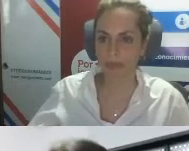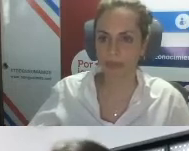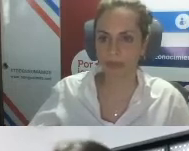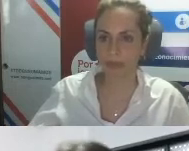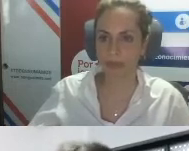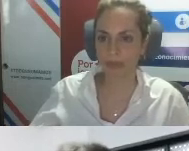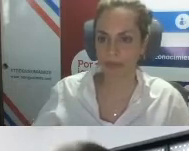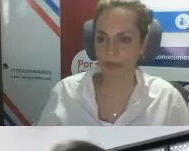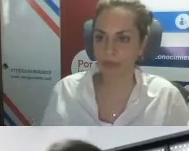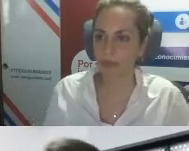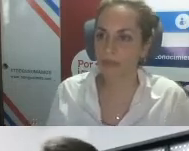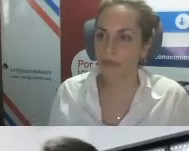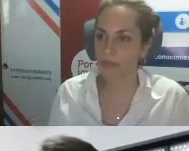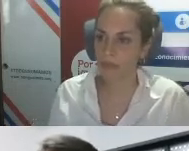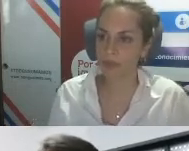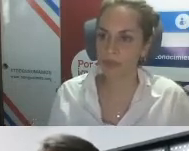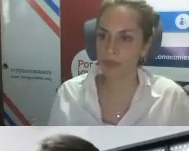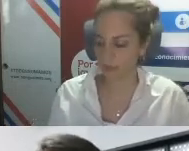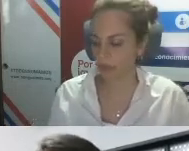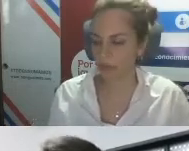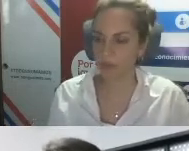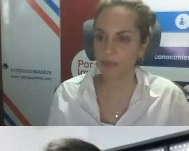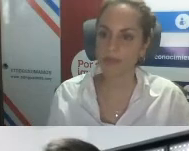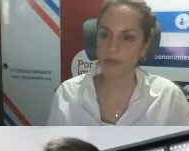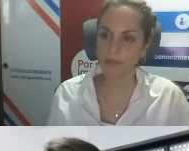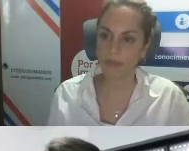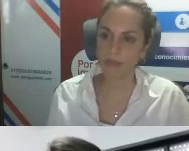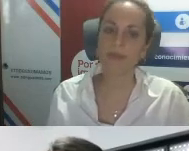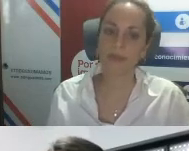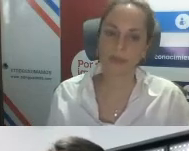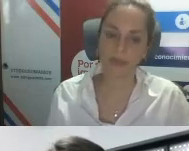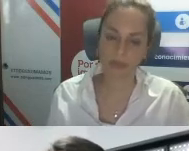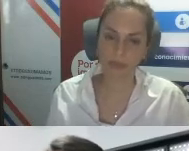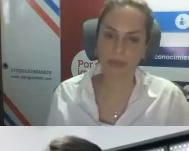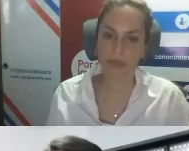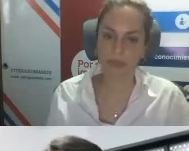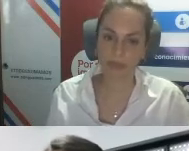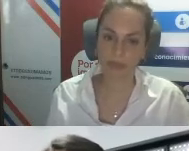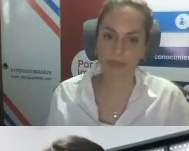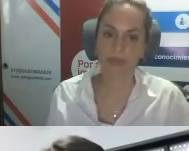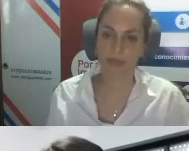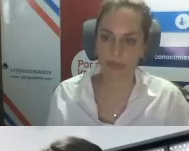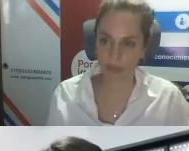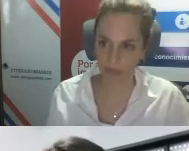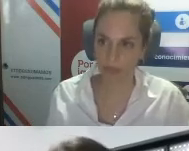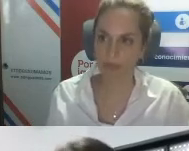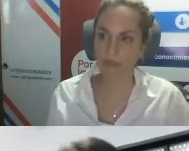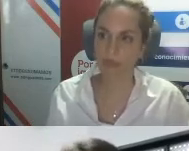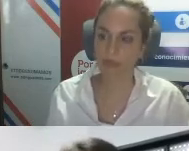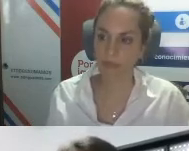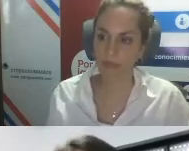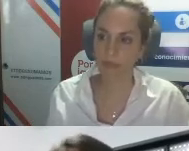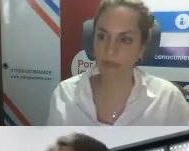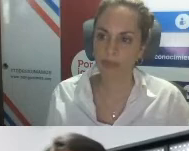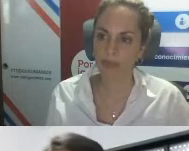procesos y obviamente poder aprender desde las comunidades de las personas con las cuales van a contar y también como decía